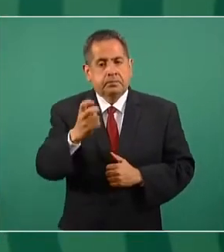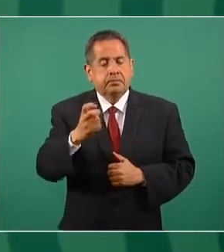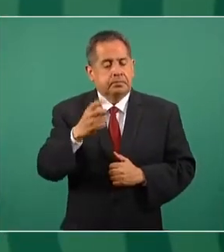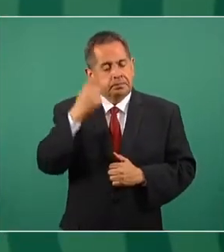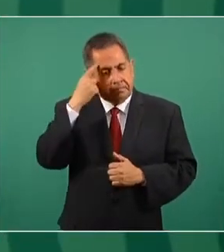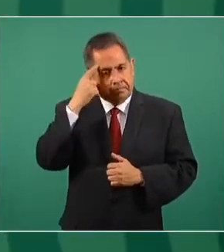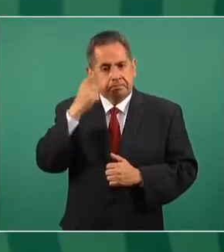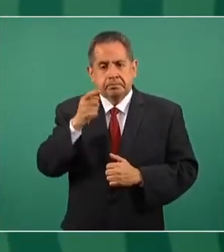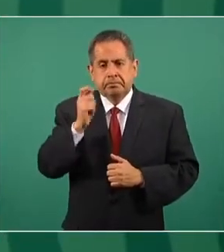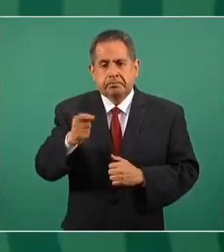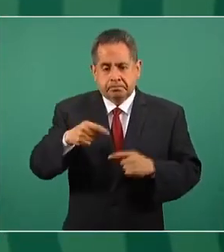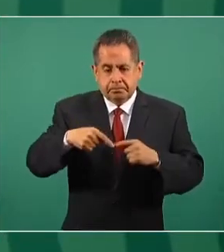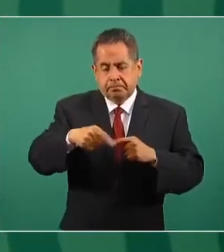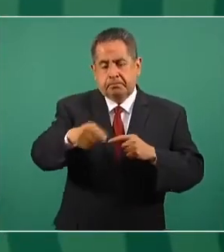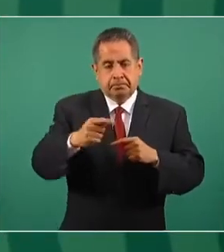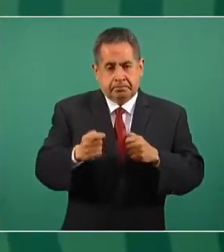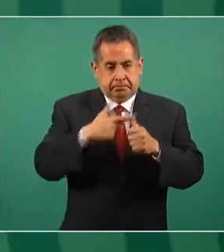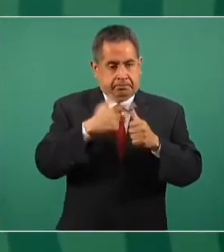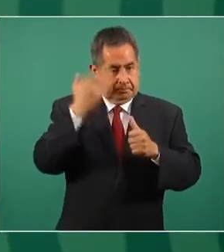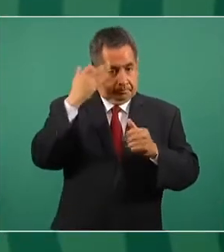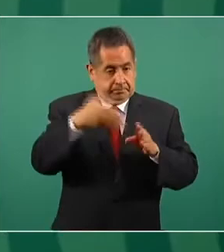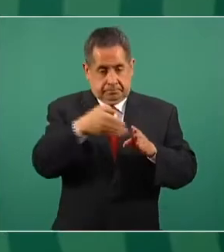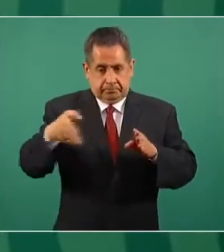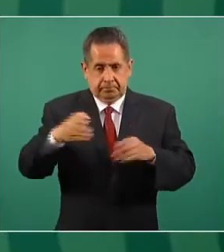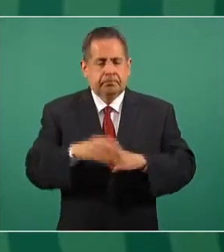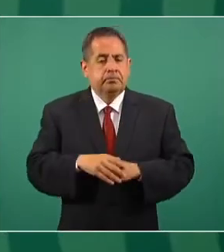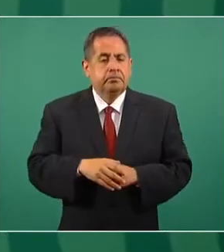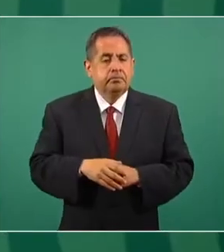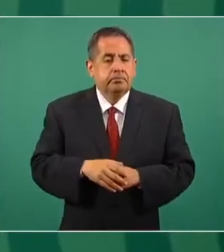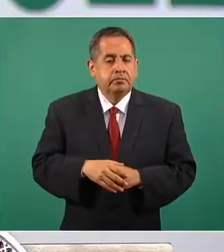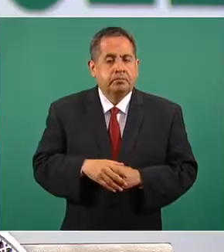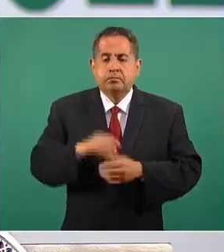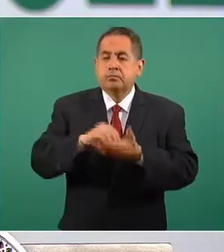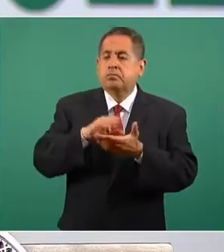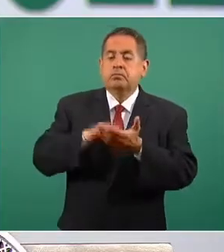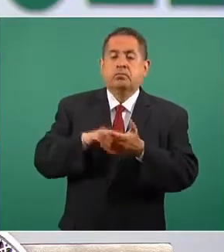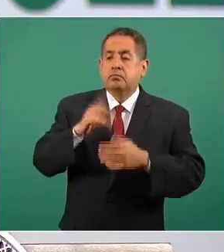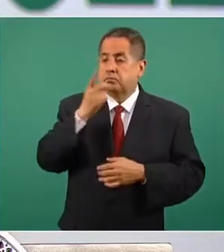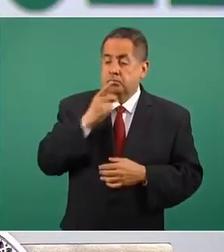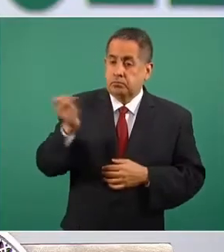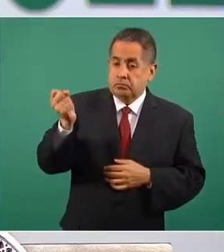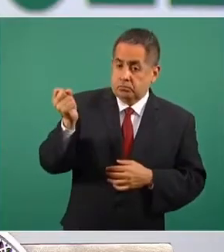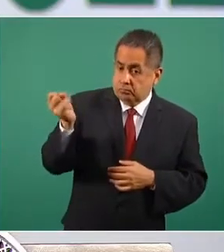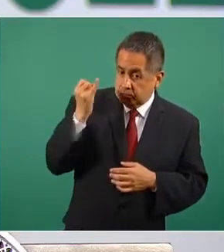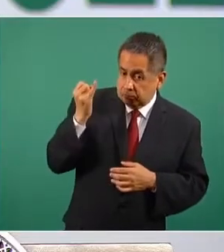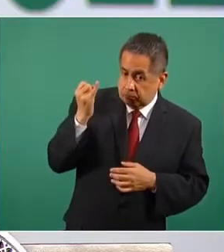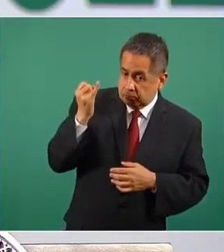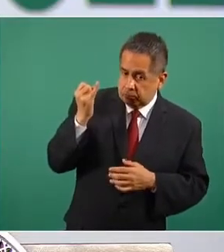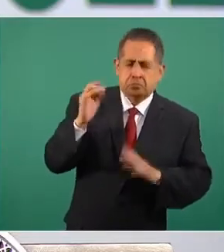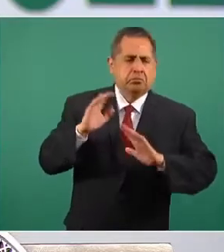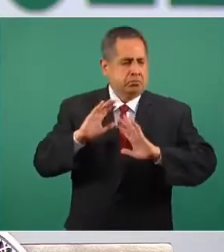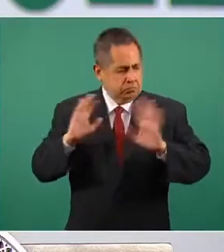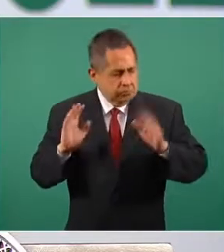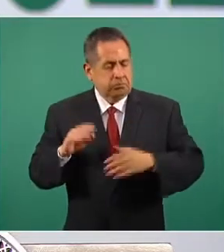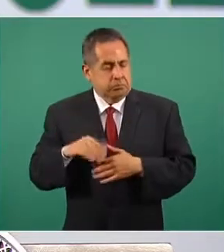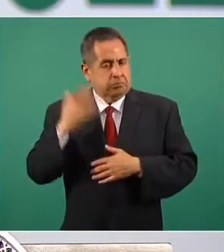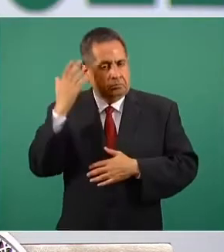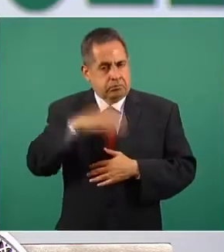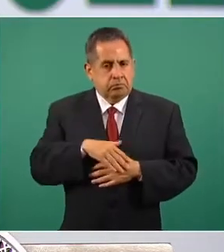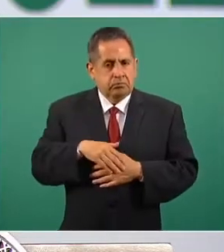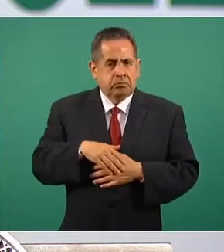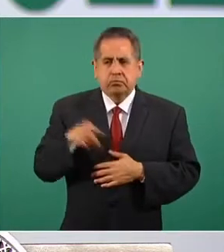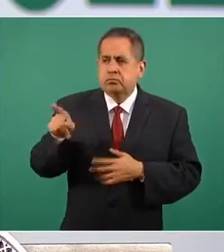primer paso, cuando se establece que una persona dice que sí a la vacuna, nosotros sabemos qué